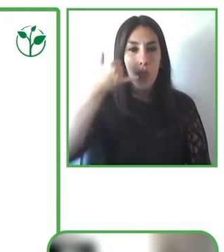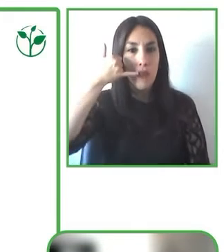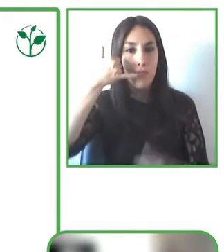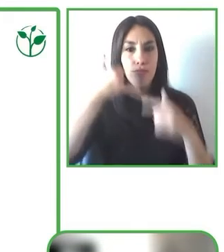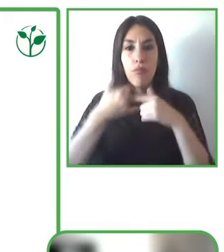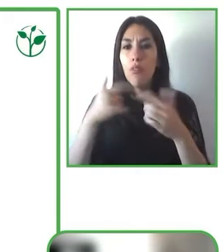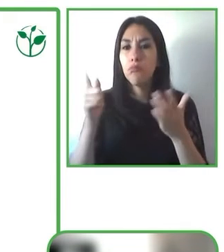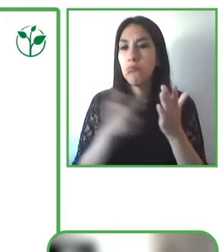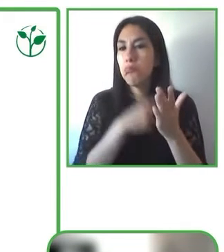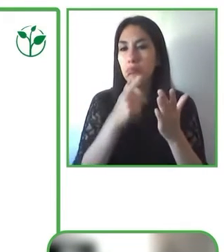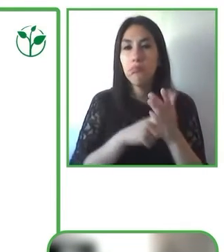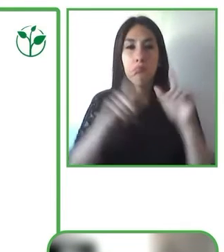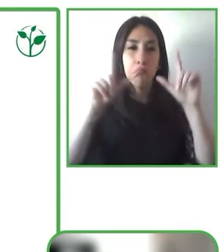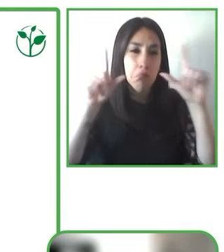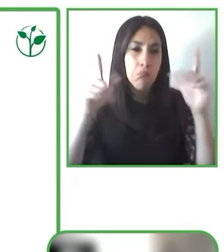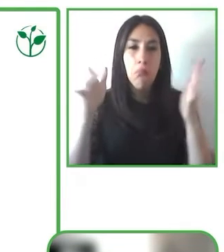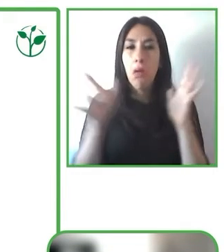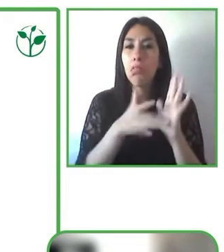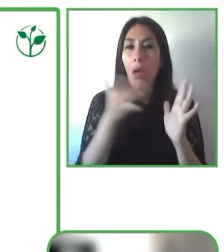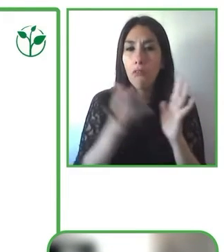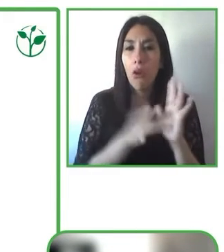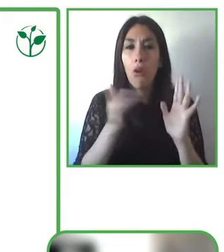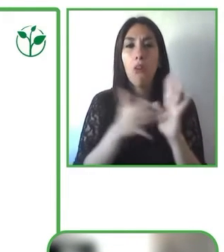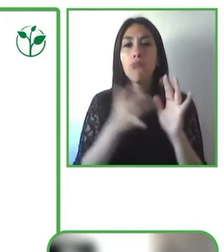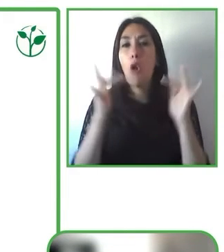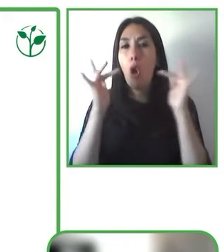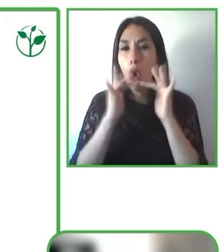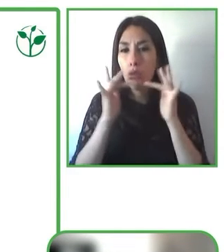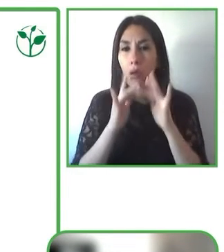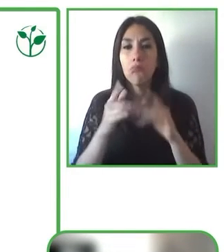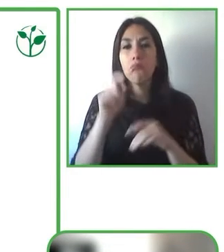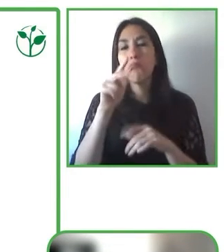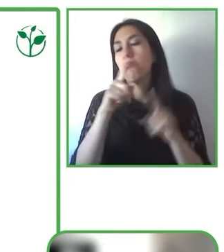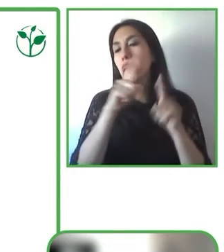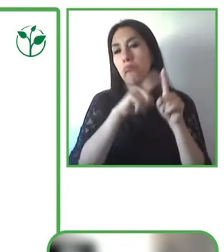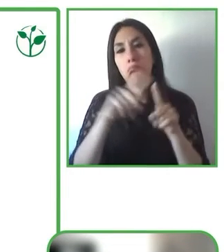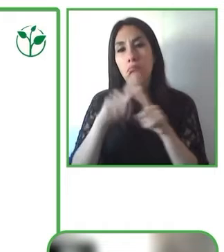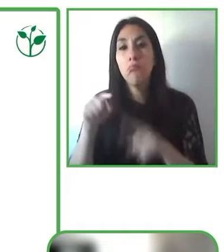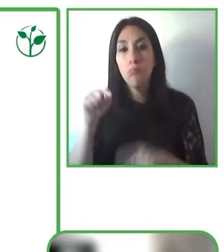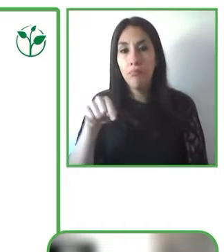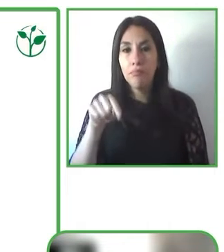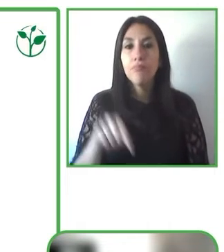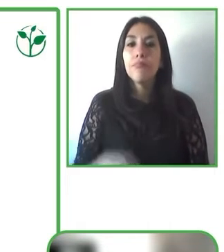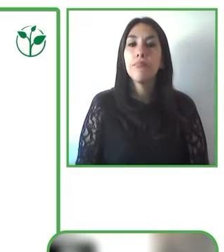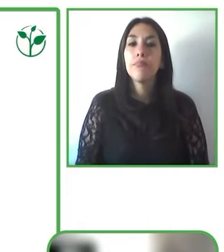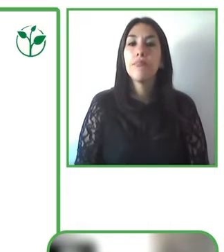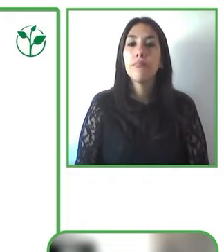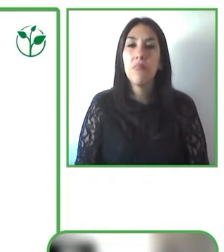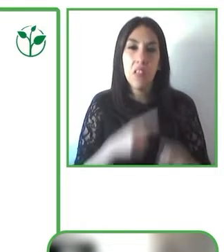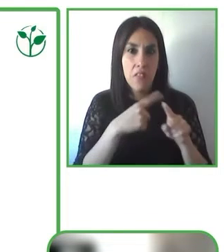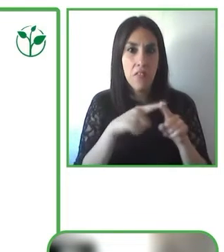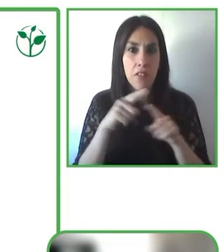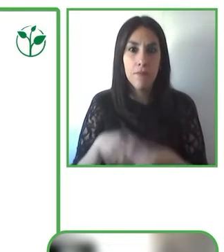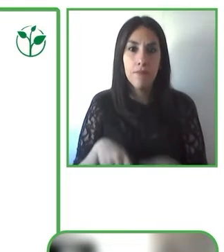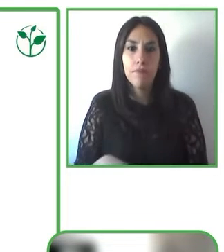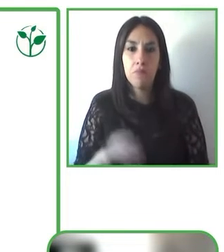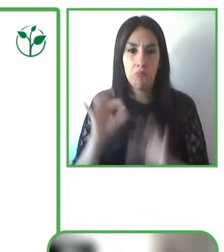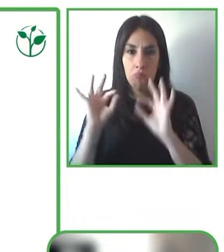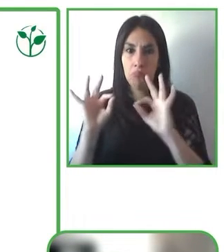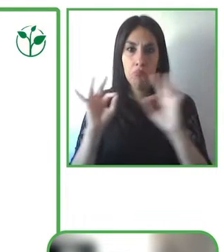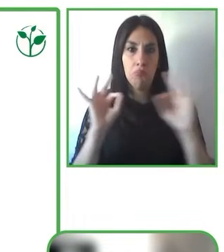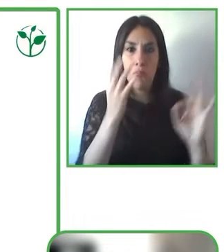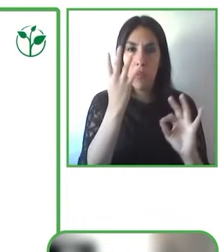136 distintas características que son comunes a través de todos los teléfonos hoy día.